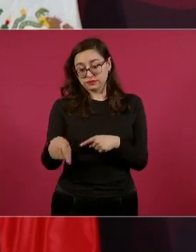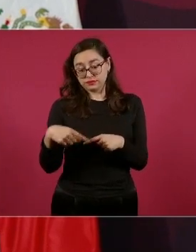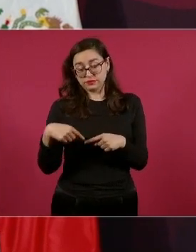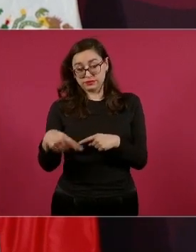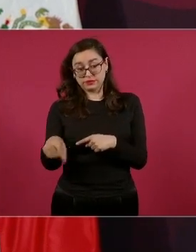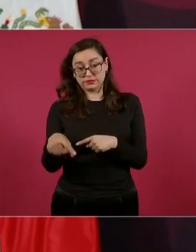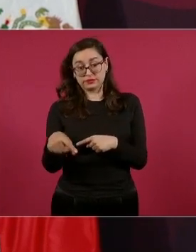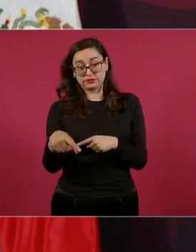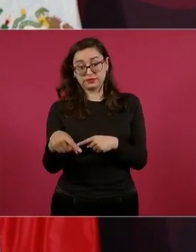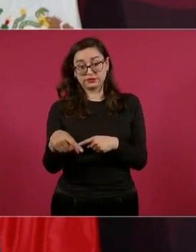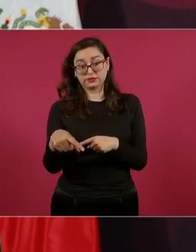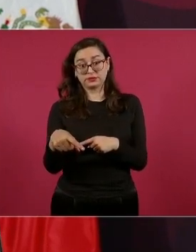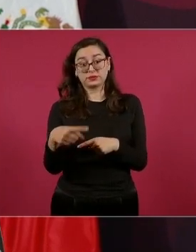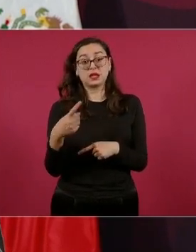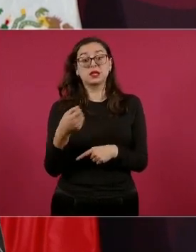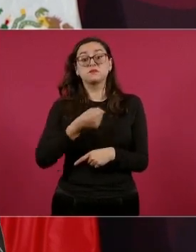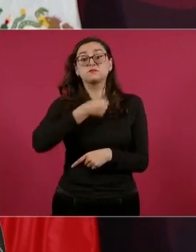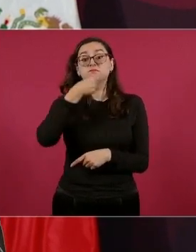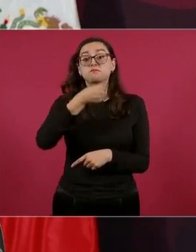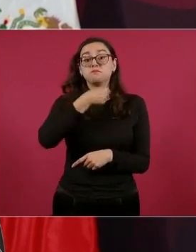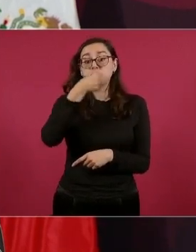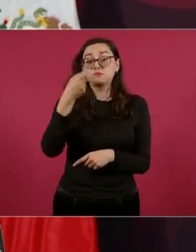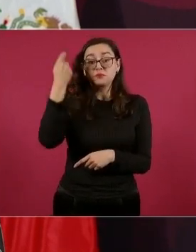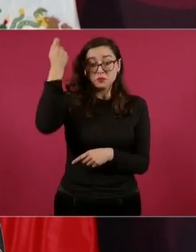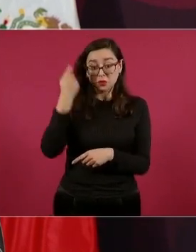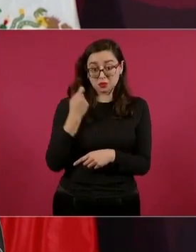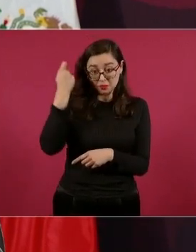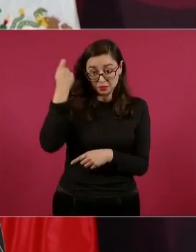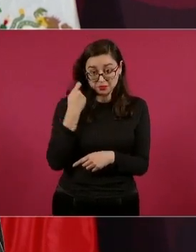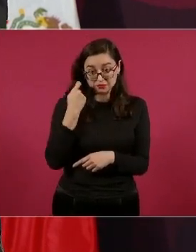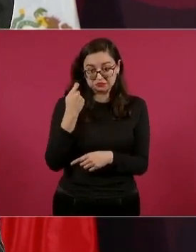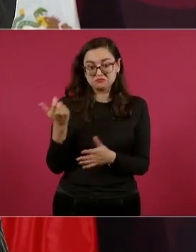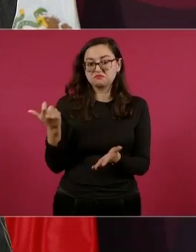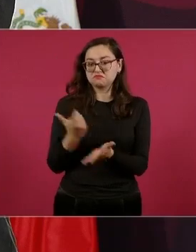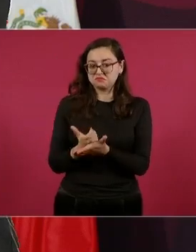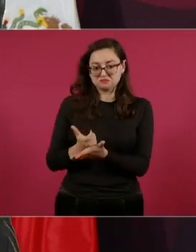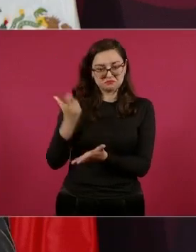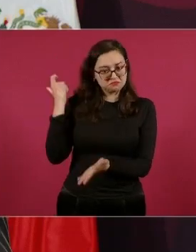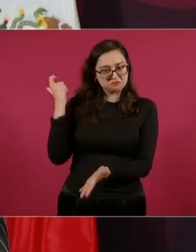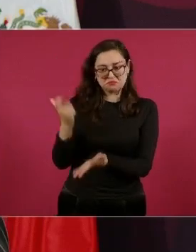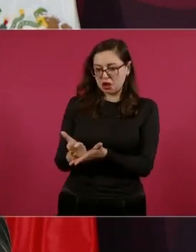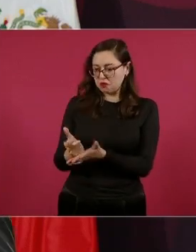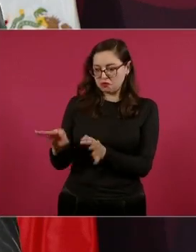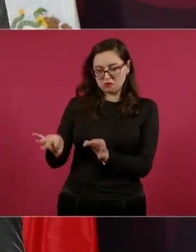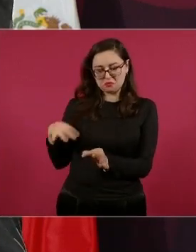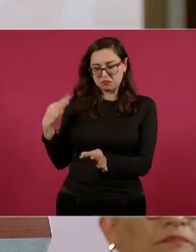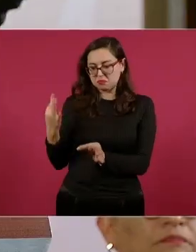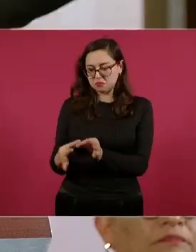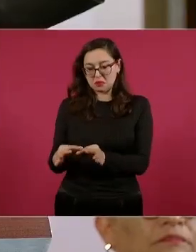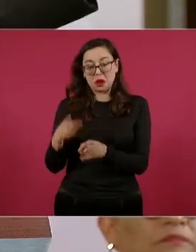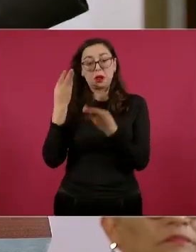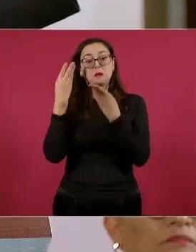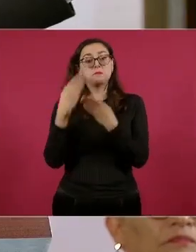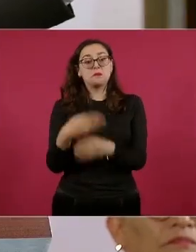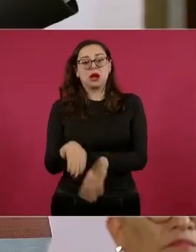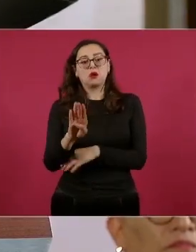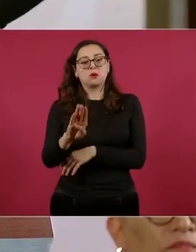la pensión a los adultos mayores y ya está funcionando el Banco del Bienestar